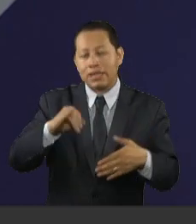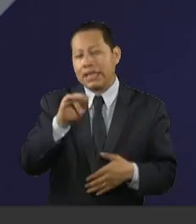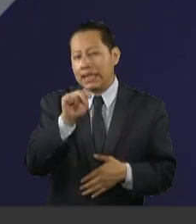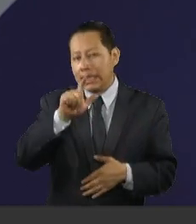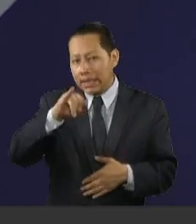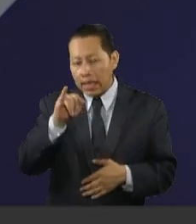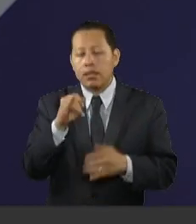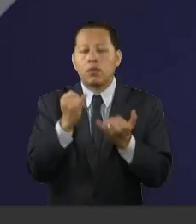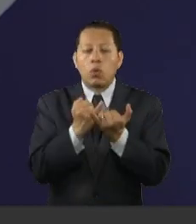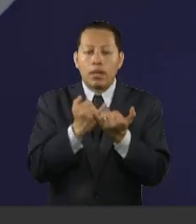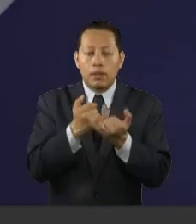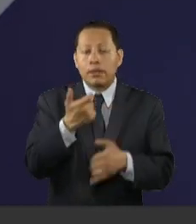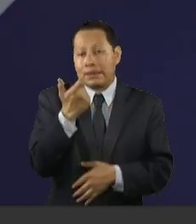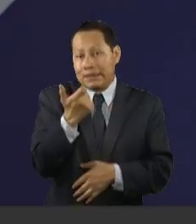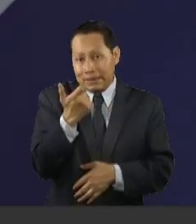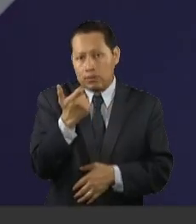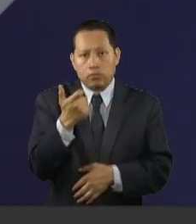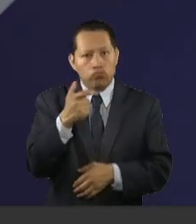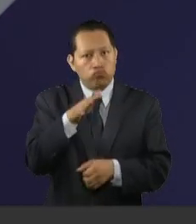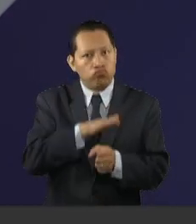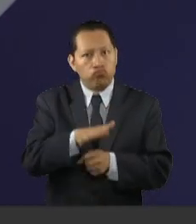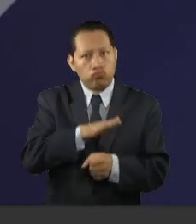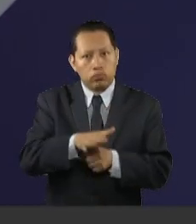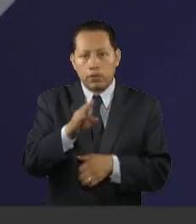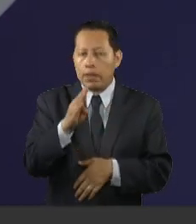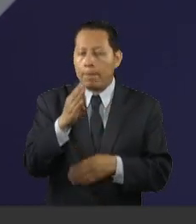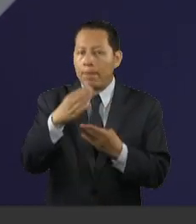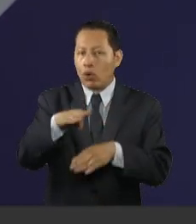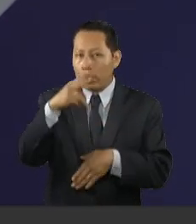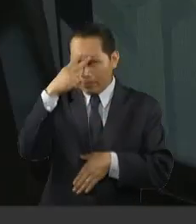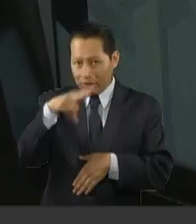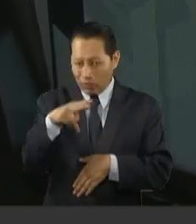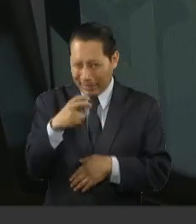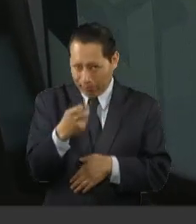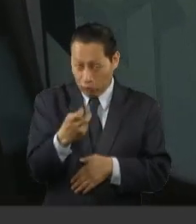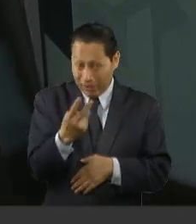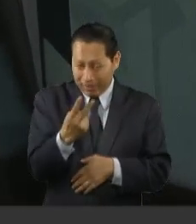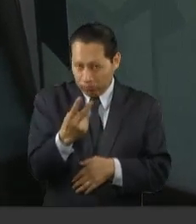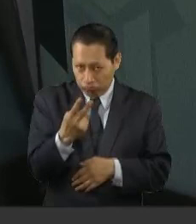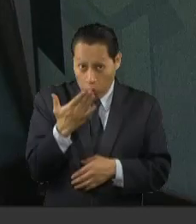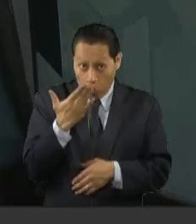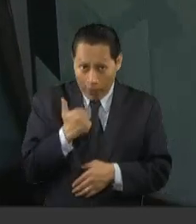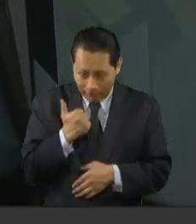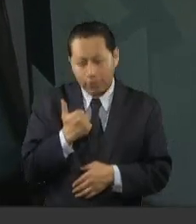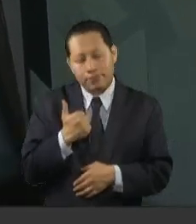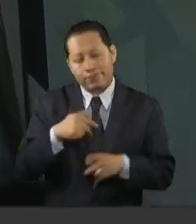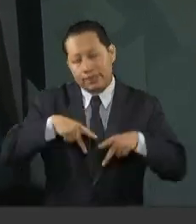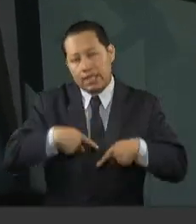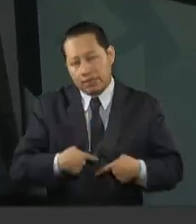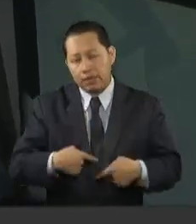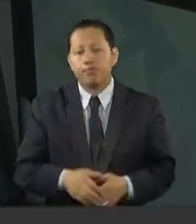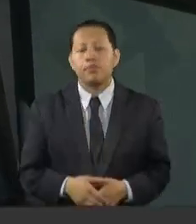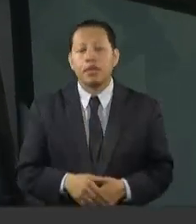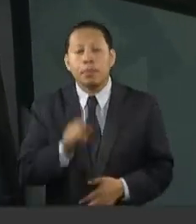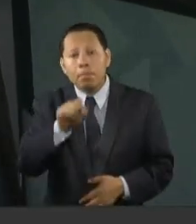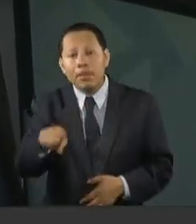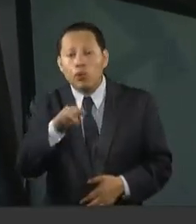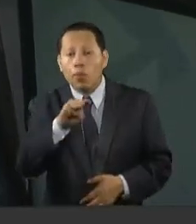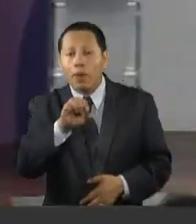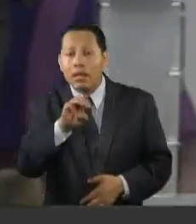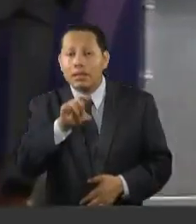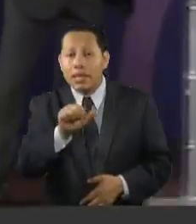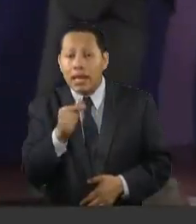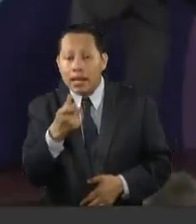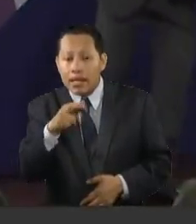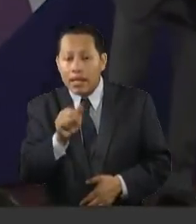estabilidad económica que ha sido posible también con el Banco de México. También la diputada Marcela Guerra Castillo se pronunció